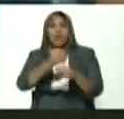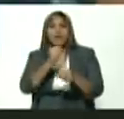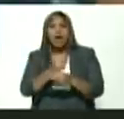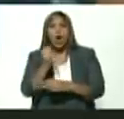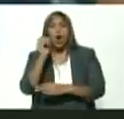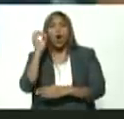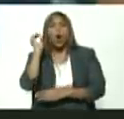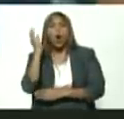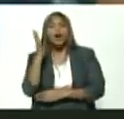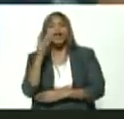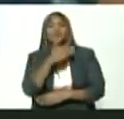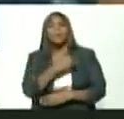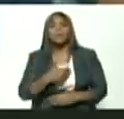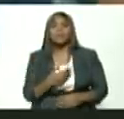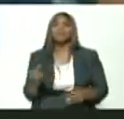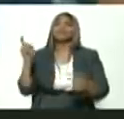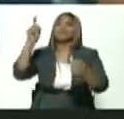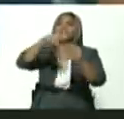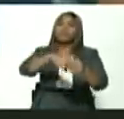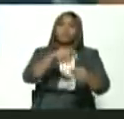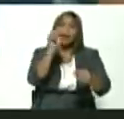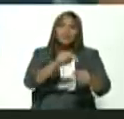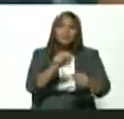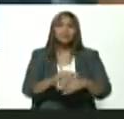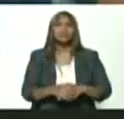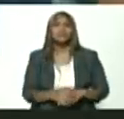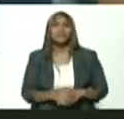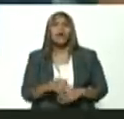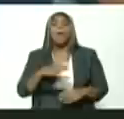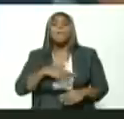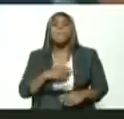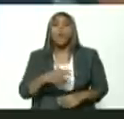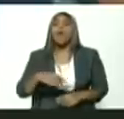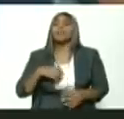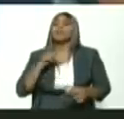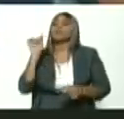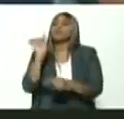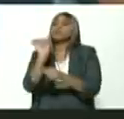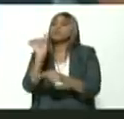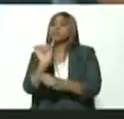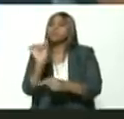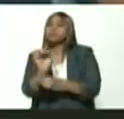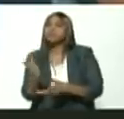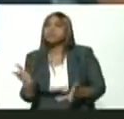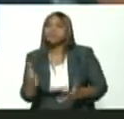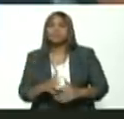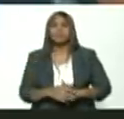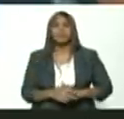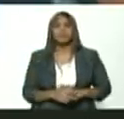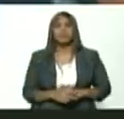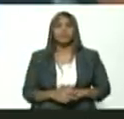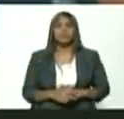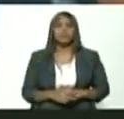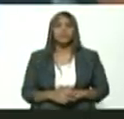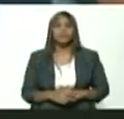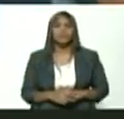presidencial que sean integrados allí que tengan voz y voto una mayoría de